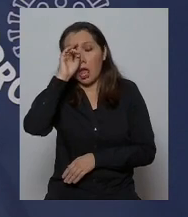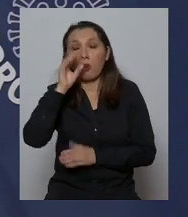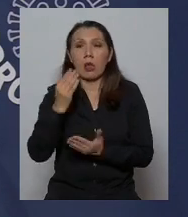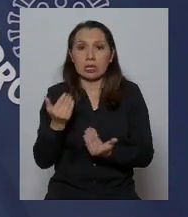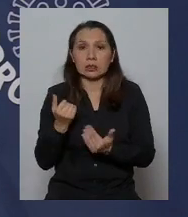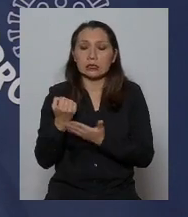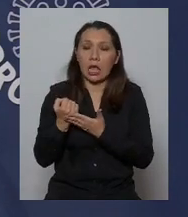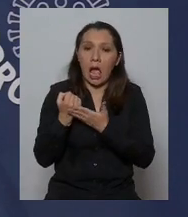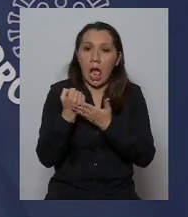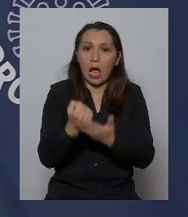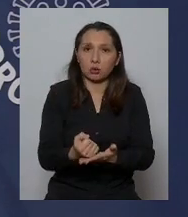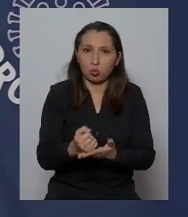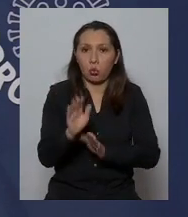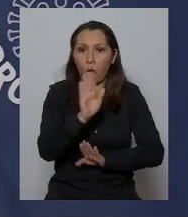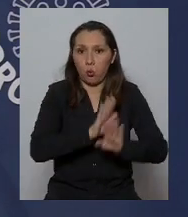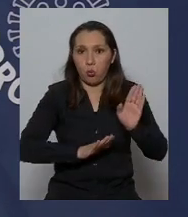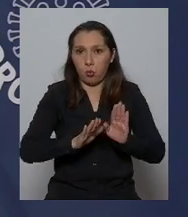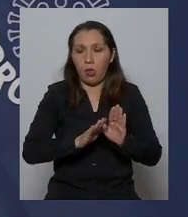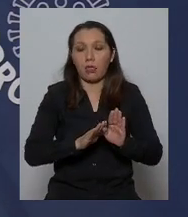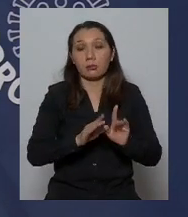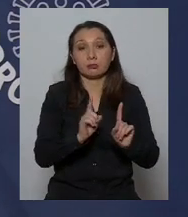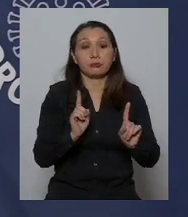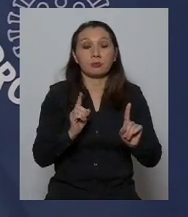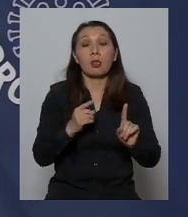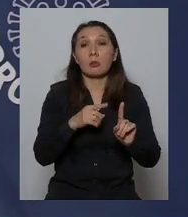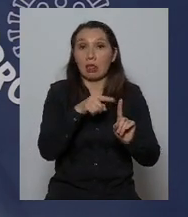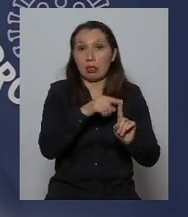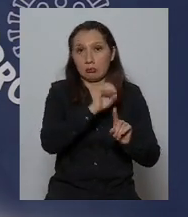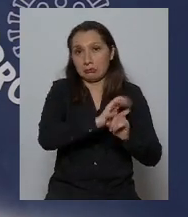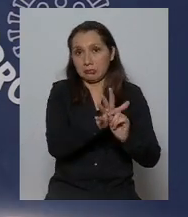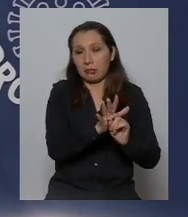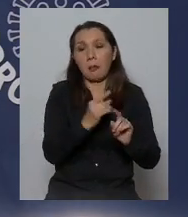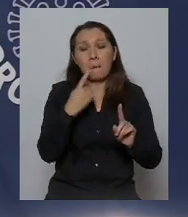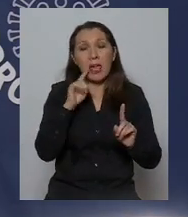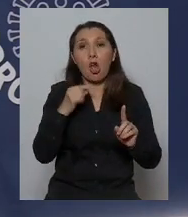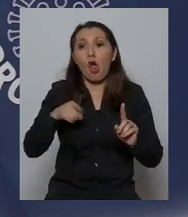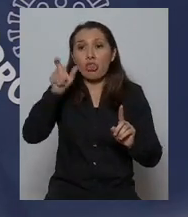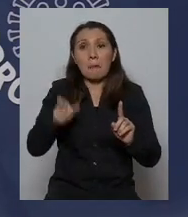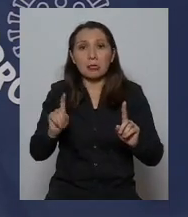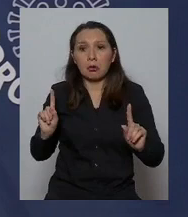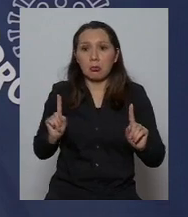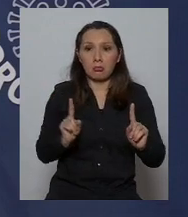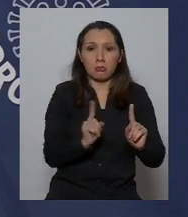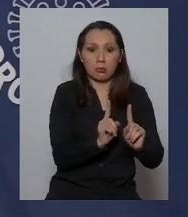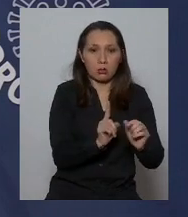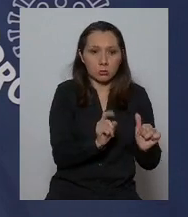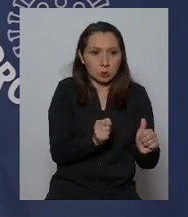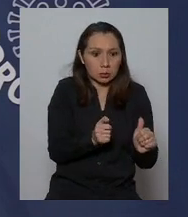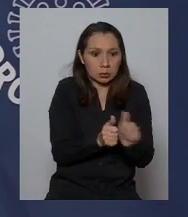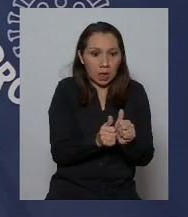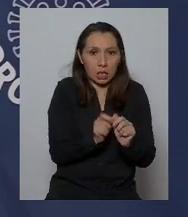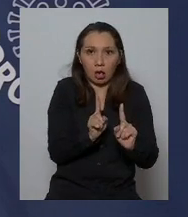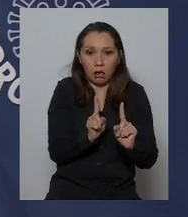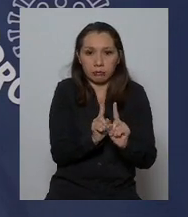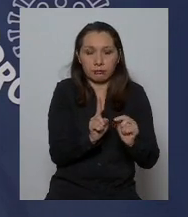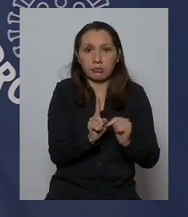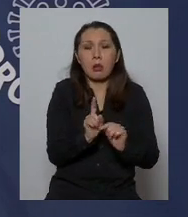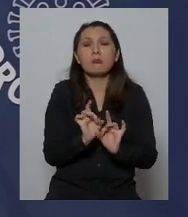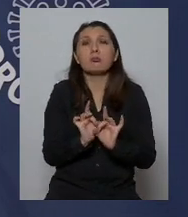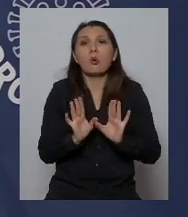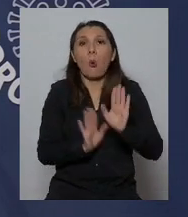requieran ser cuidados pero el tema se configura en relación a la cuarentena